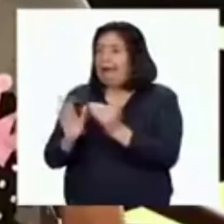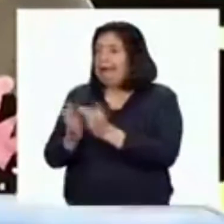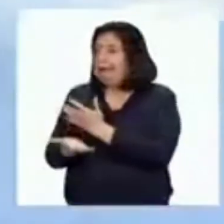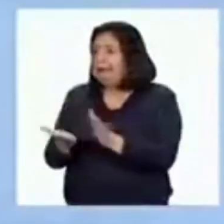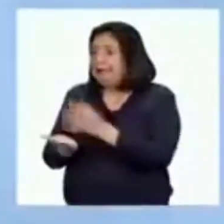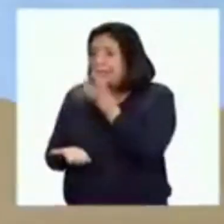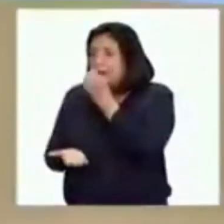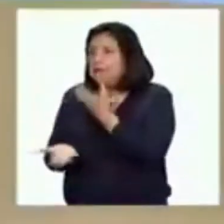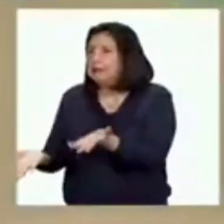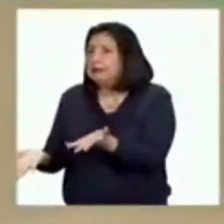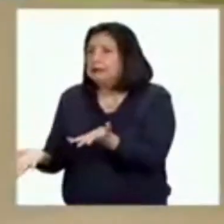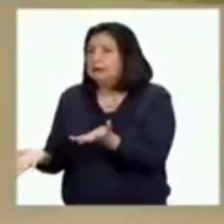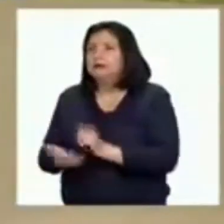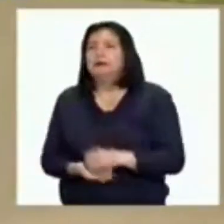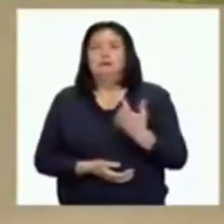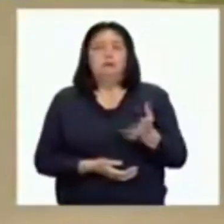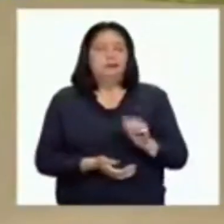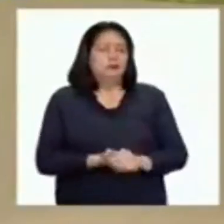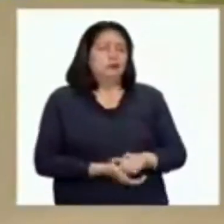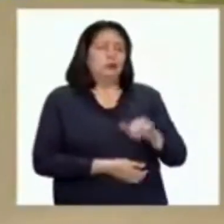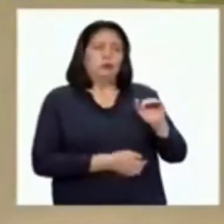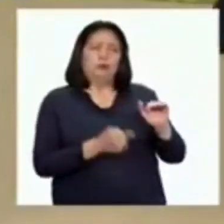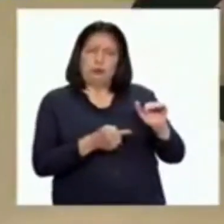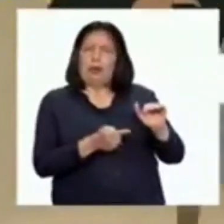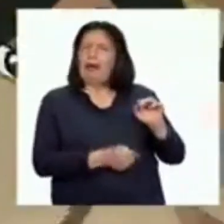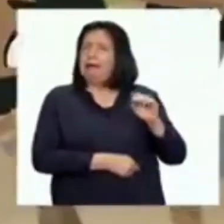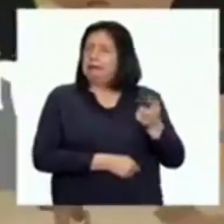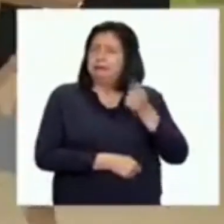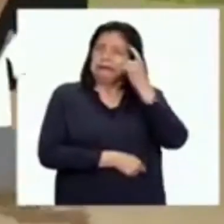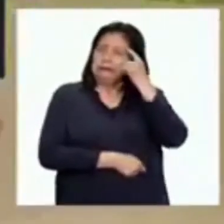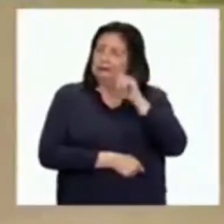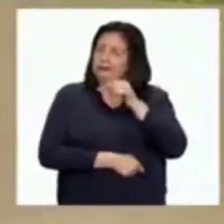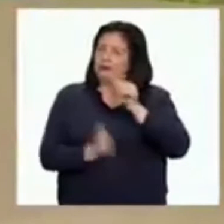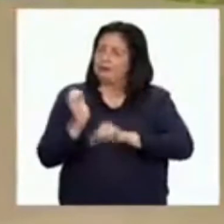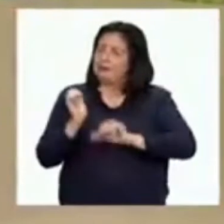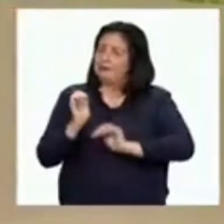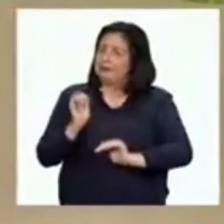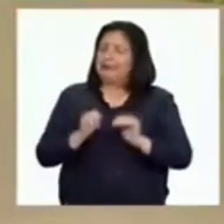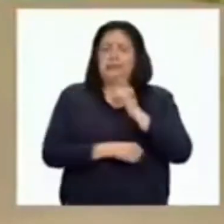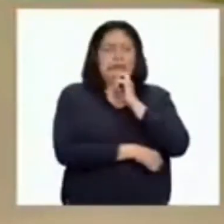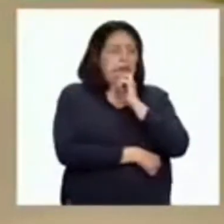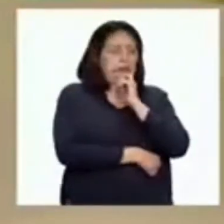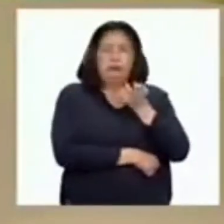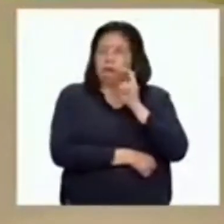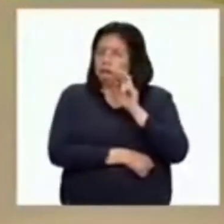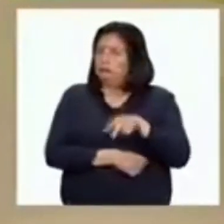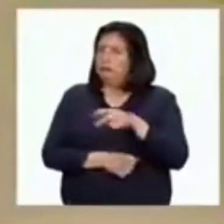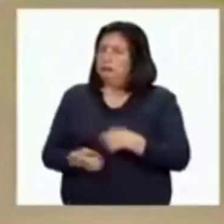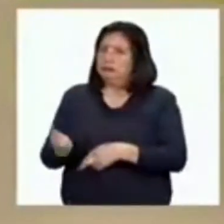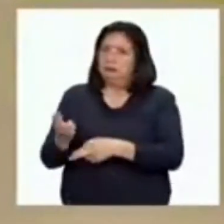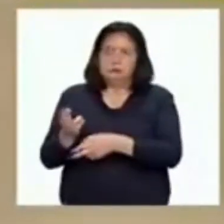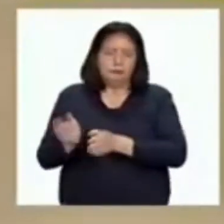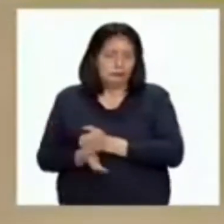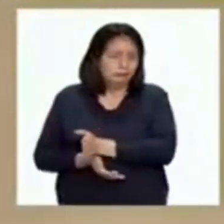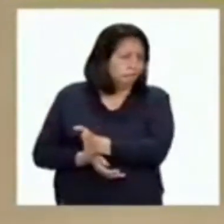nada que comer. Mercedes pensaba sobre todo en María. Cuando dieron la vuelta en la